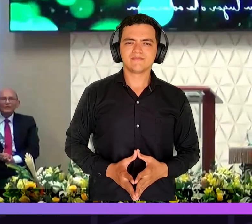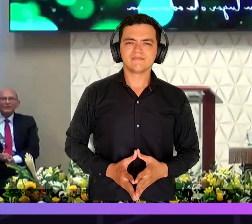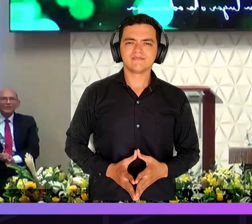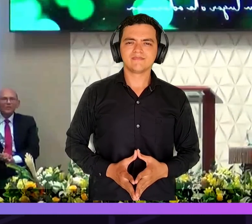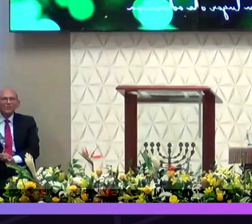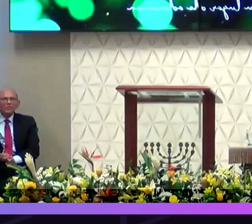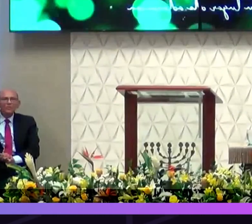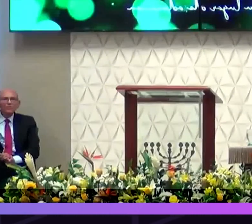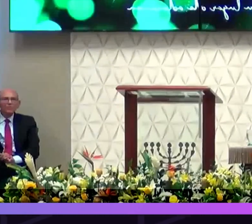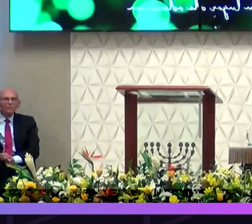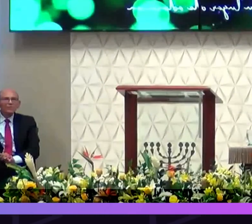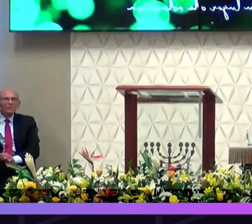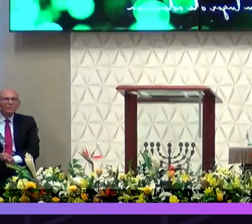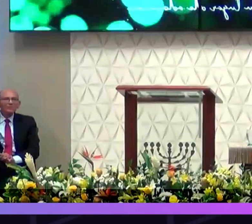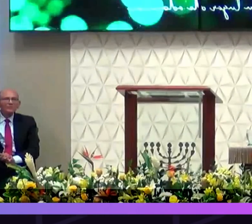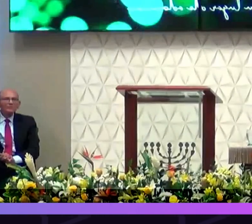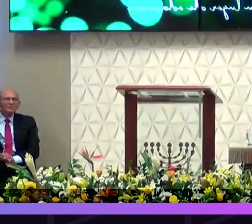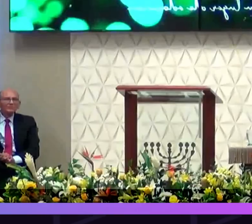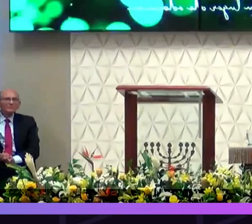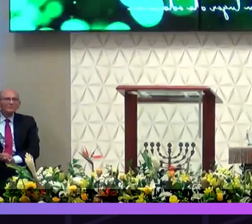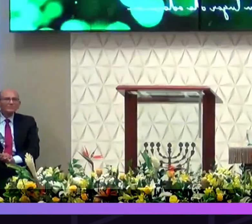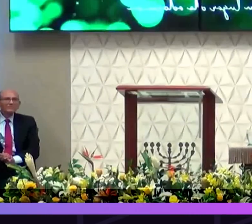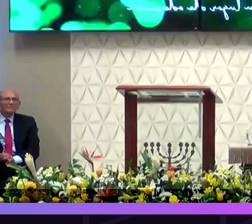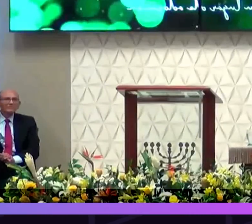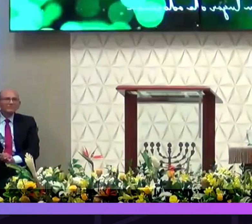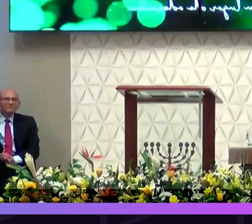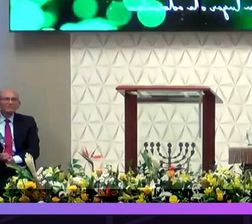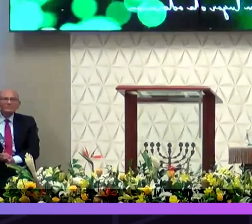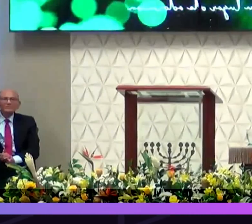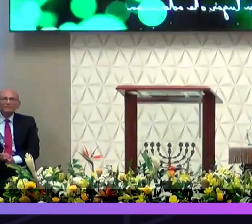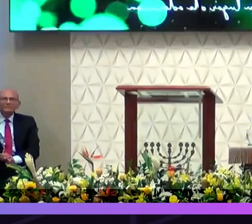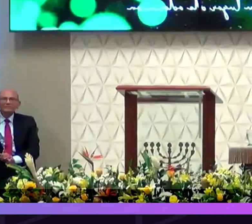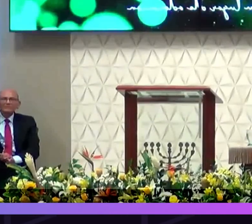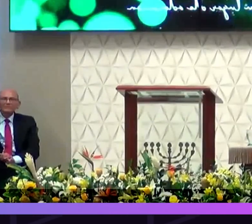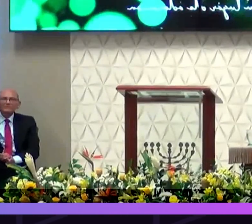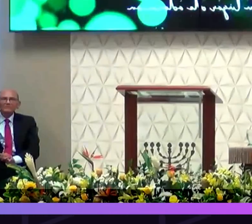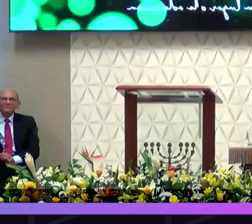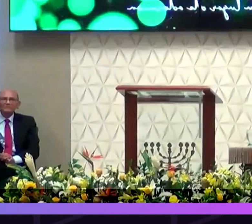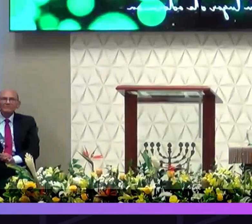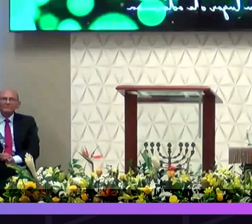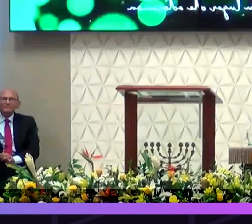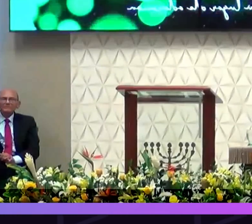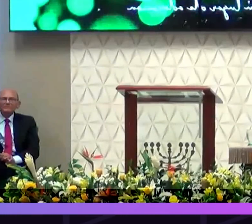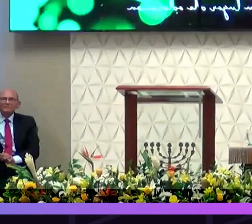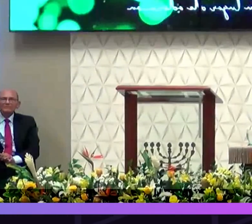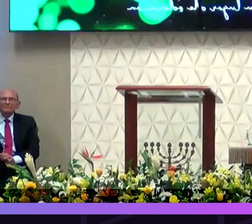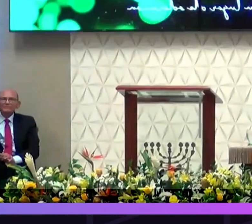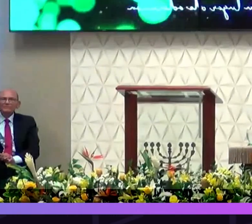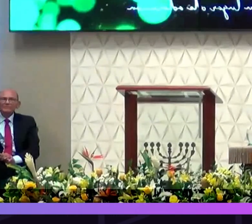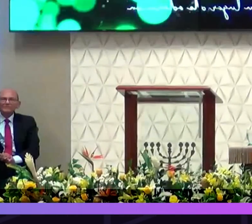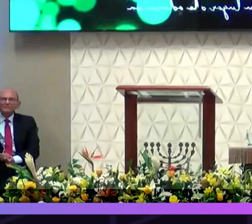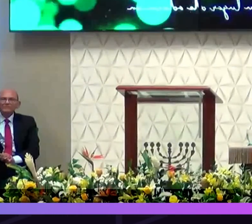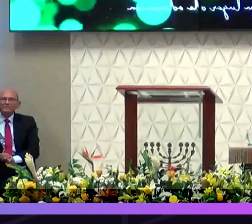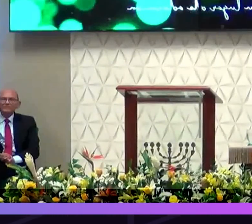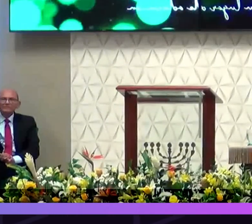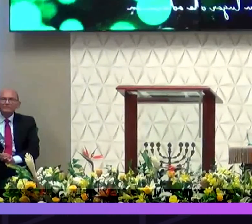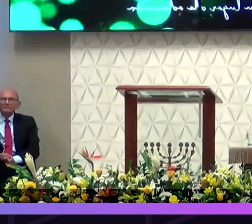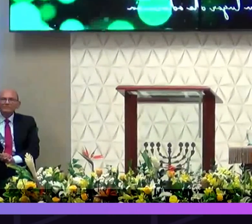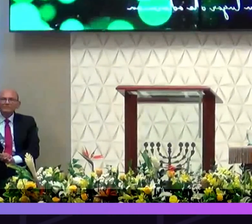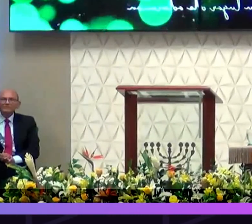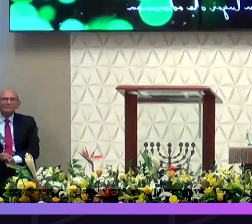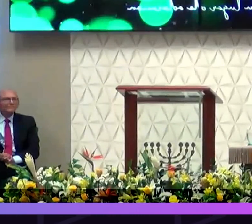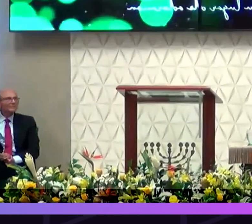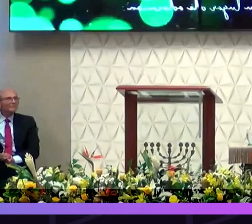a cada una de nuestras batallas a cada una de nuestras dificultades y más lo que es más importante la salvación para nuestras